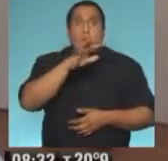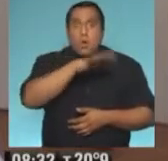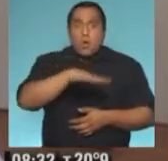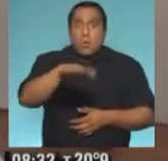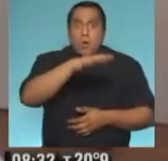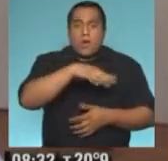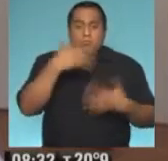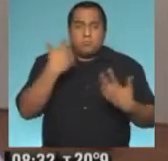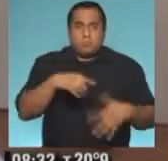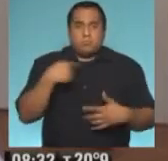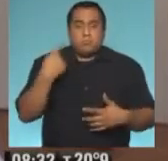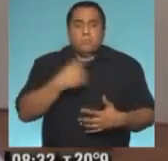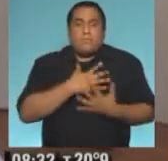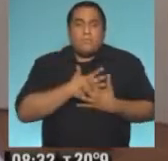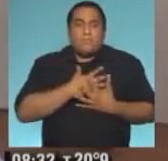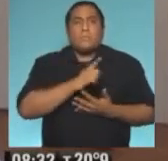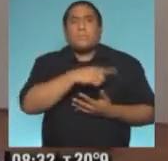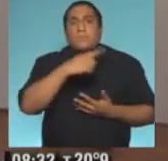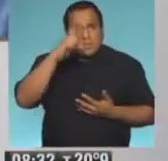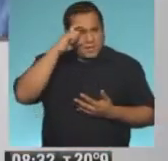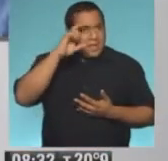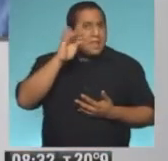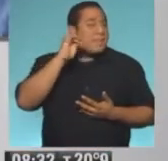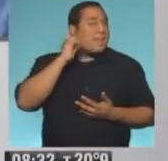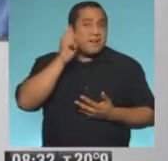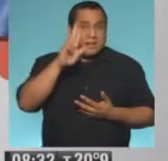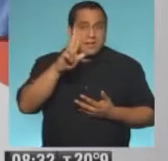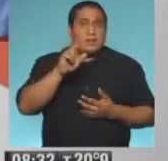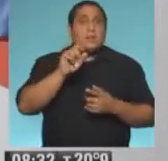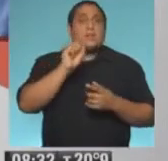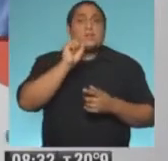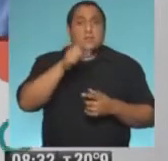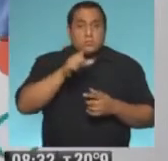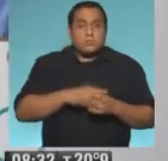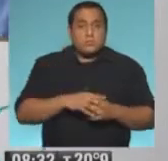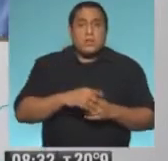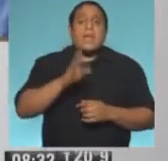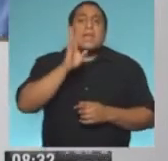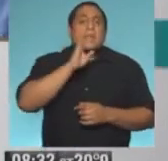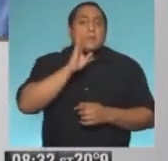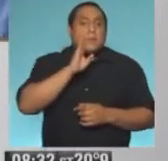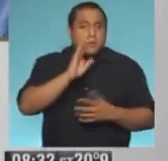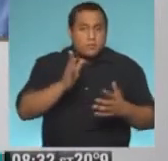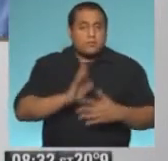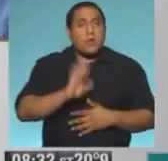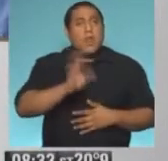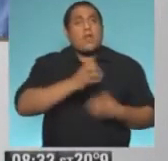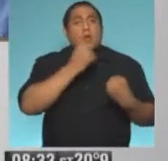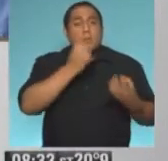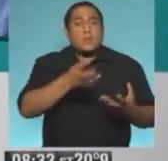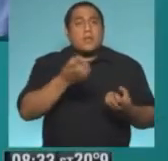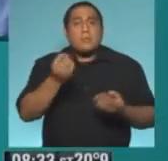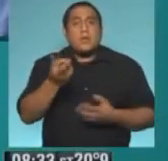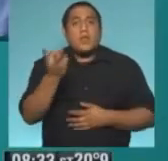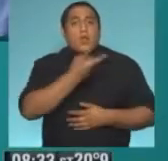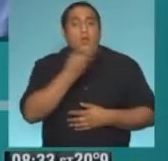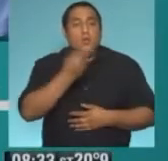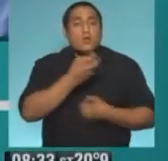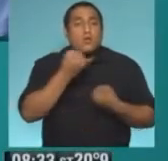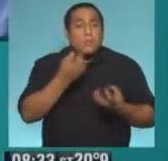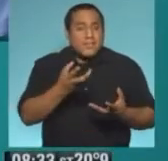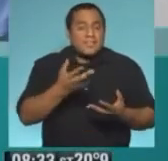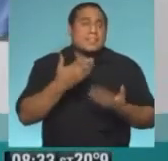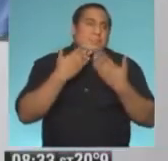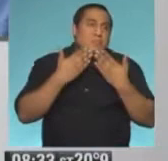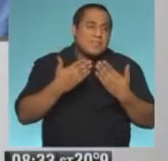tan entrañable para nosotros, y con Edgar Zuniga de Utah, justamente en Estados Unidos. ¿Cómo les va a ambos? Francisco, Edgar, bienvenidos.